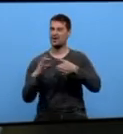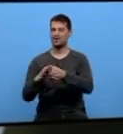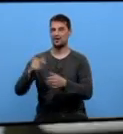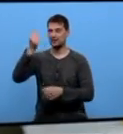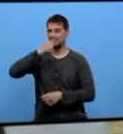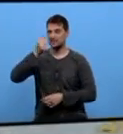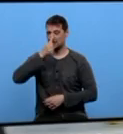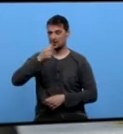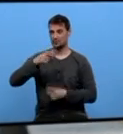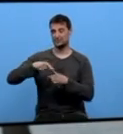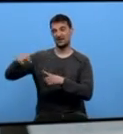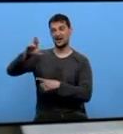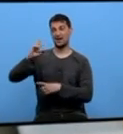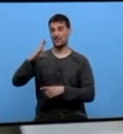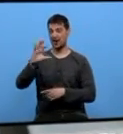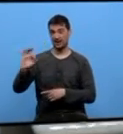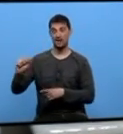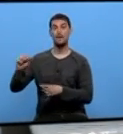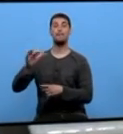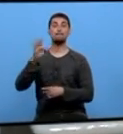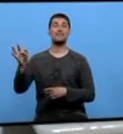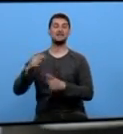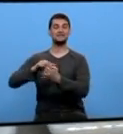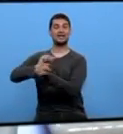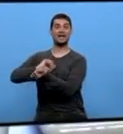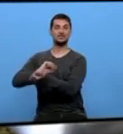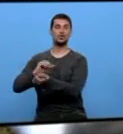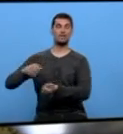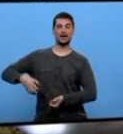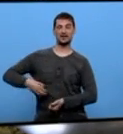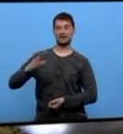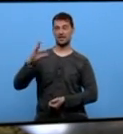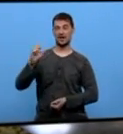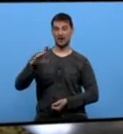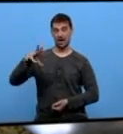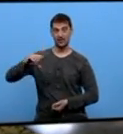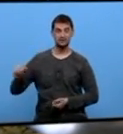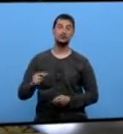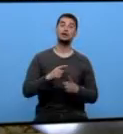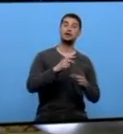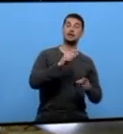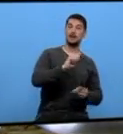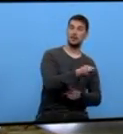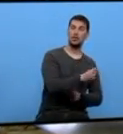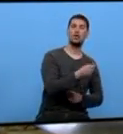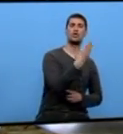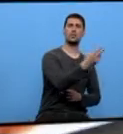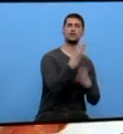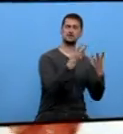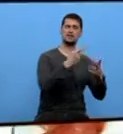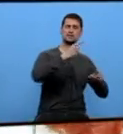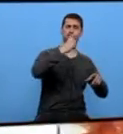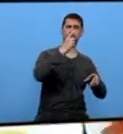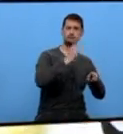Ribeira Sacra e a que mellor empregue o queixo Marqués de Cernadas. En Ribadeo participarán 56 establecementos e ofrecerán as súas máis